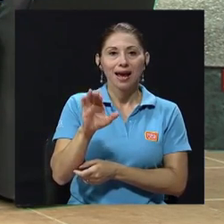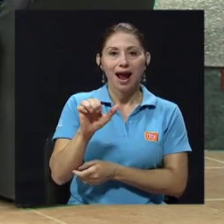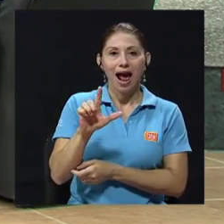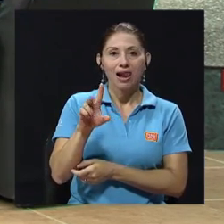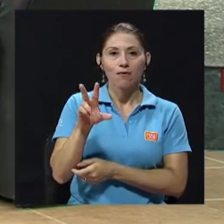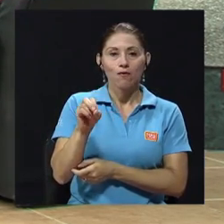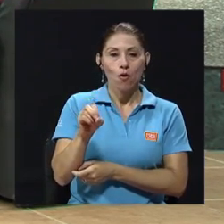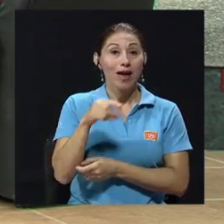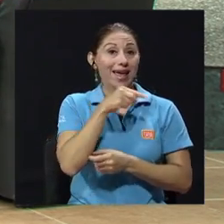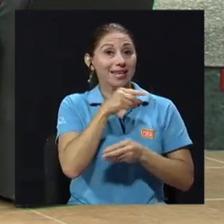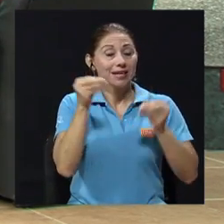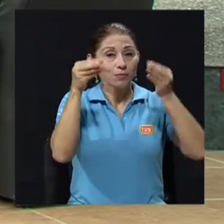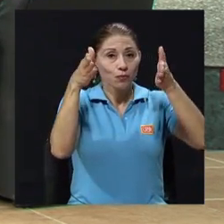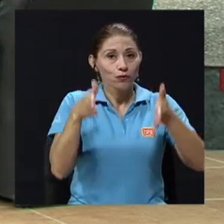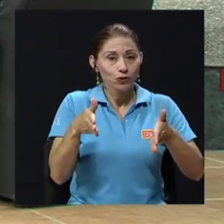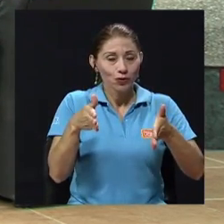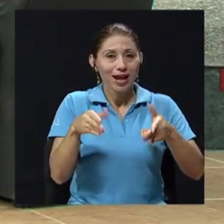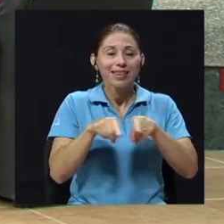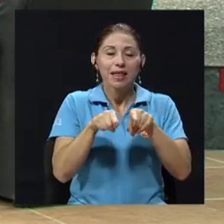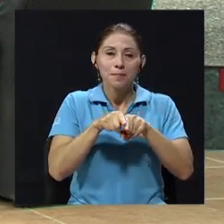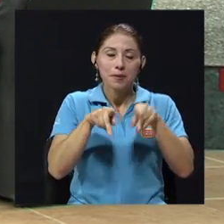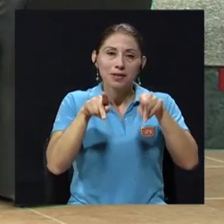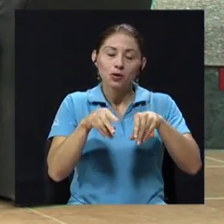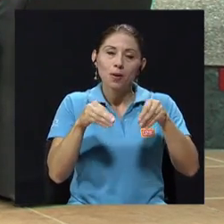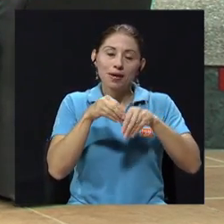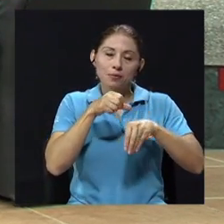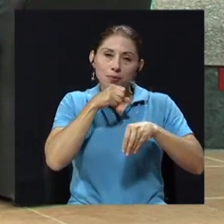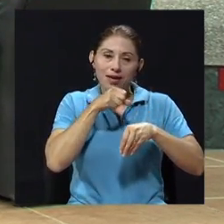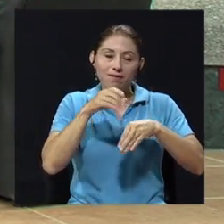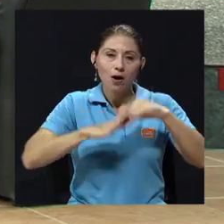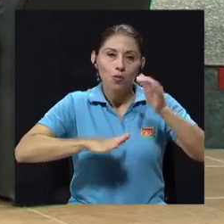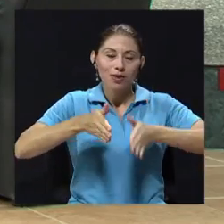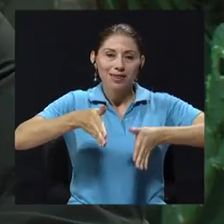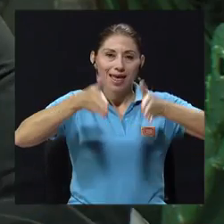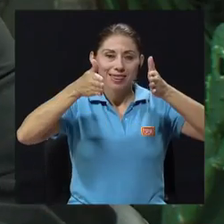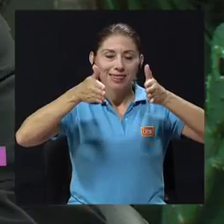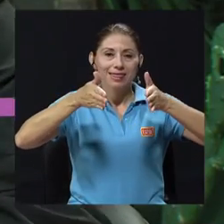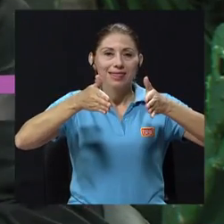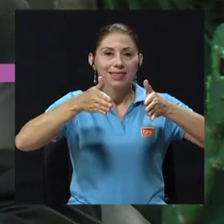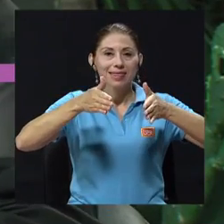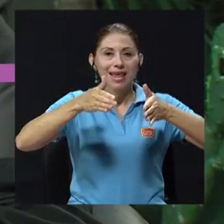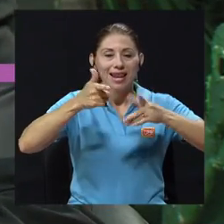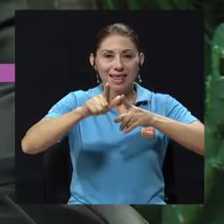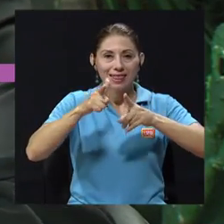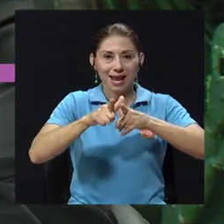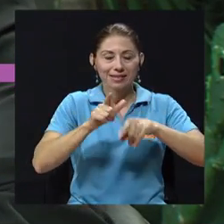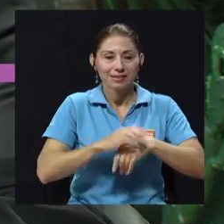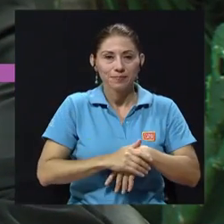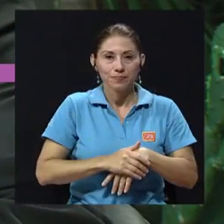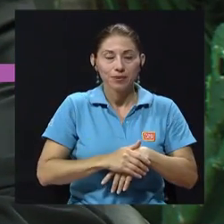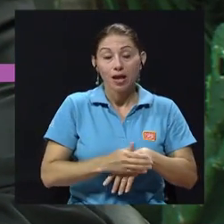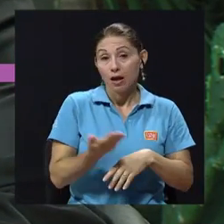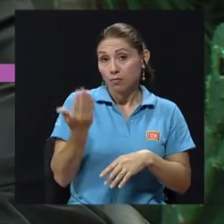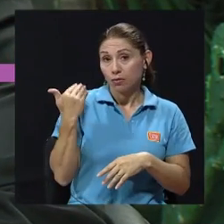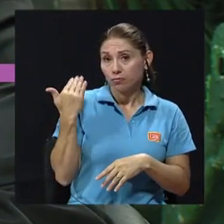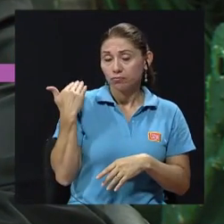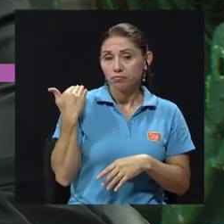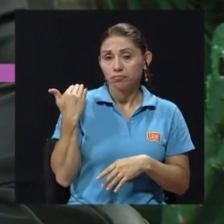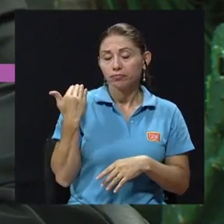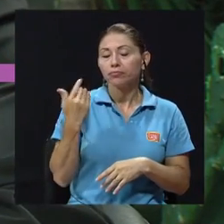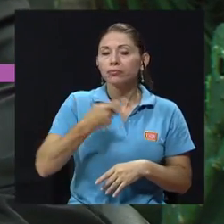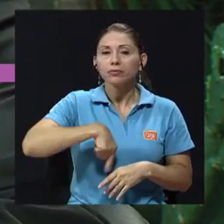catedrática y decana de la Facultad de Letras. Y, bueno, en el bloque pasado que